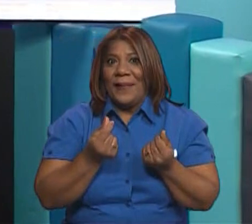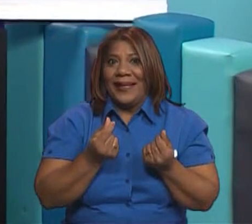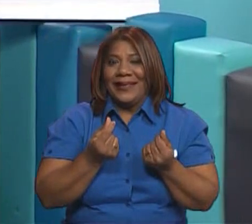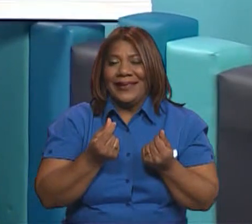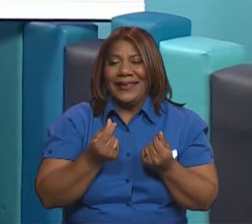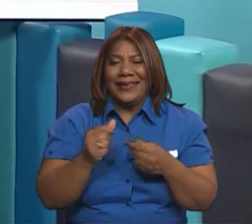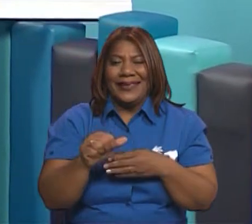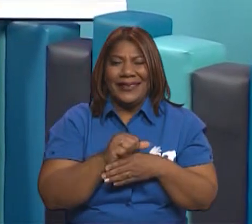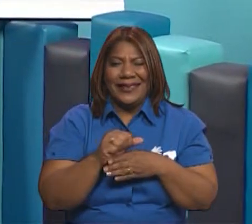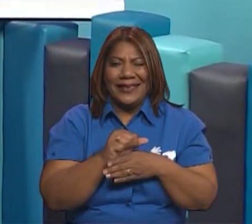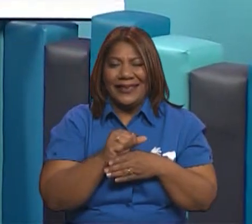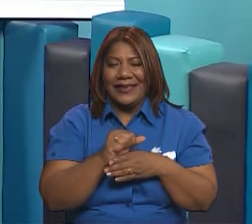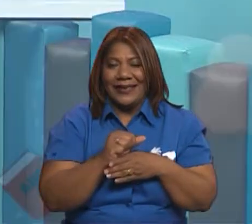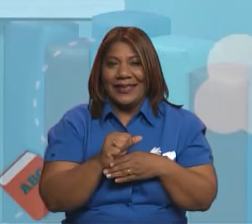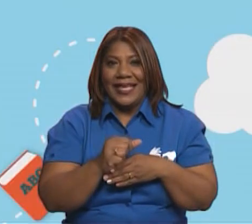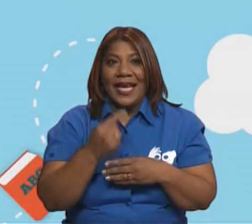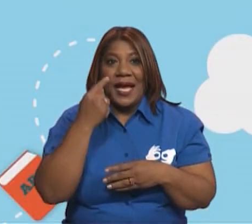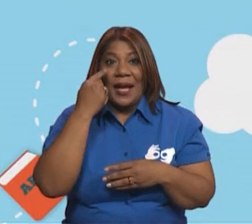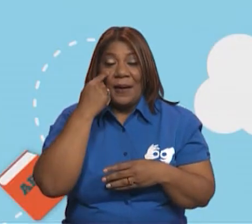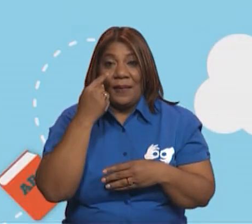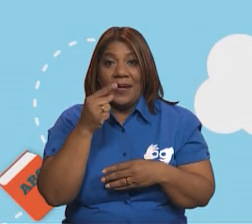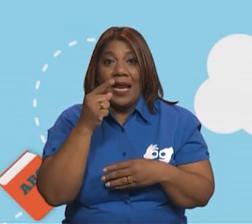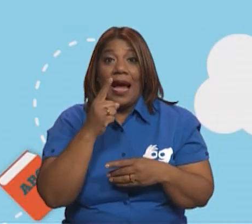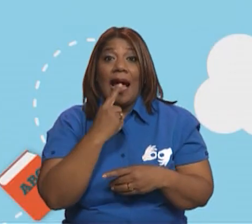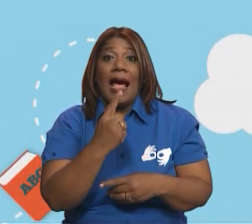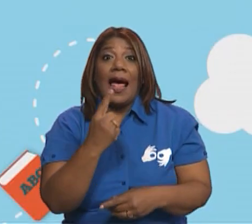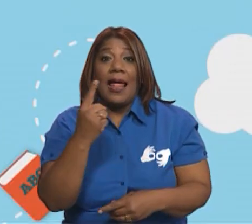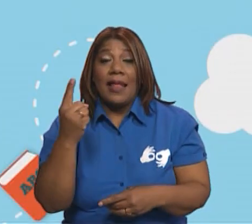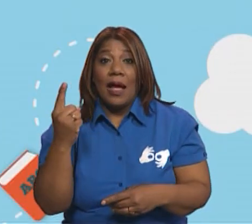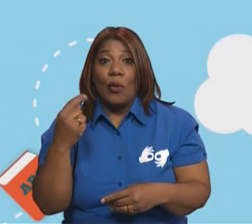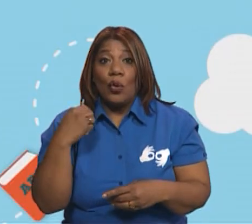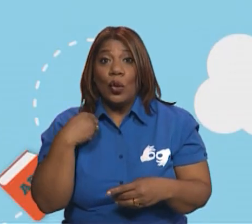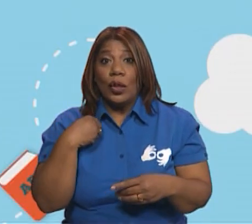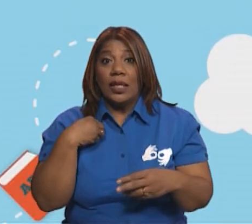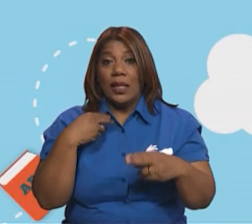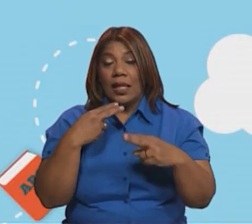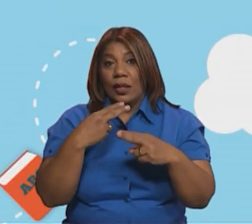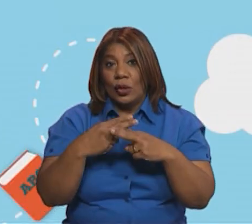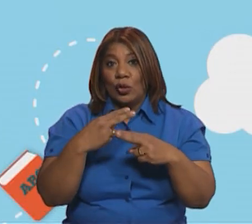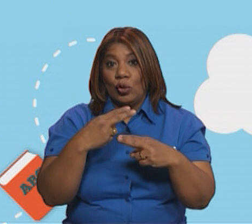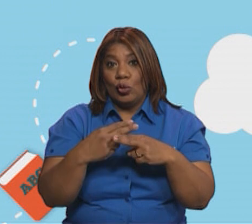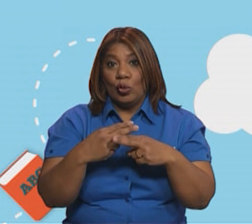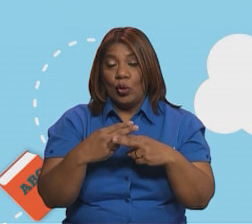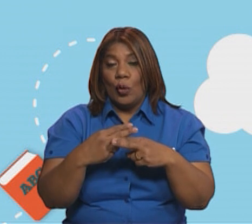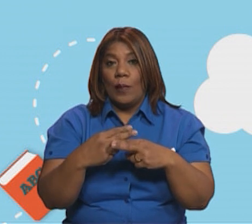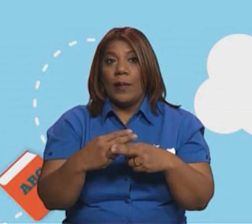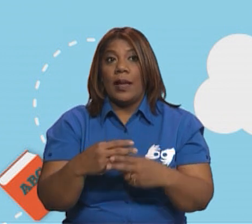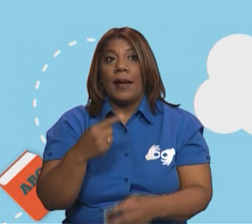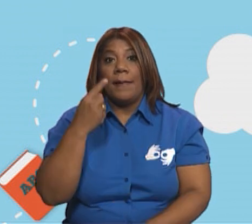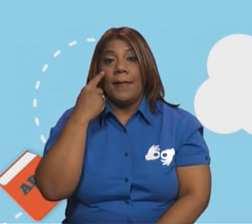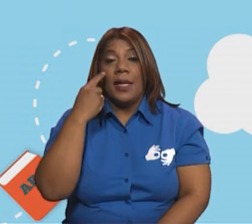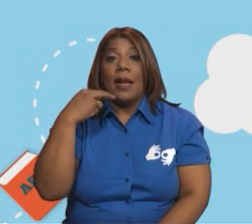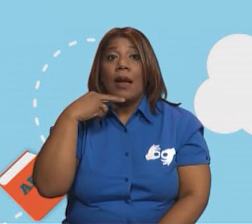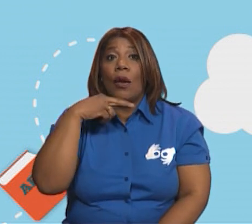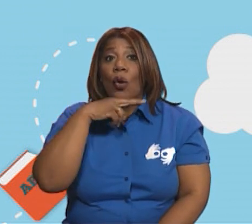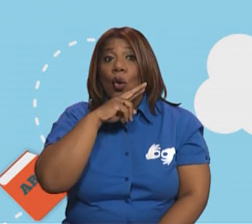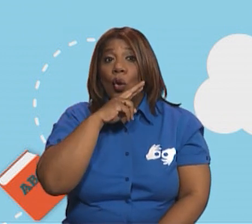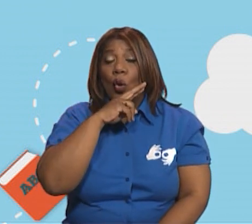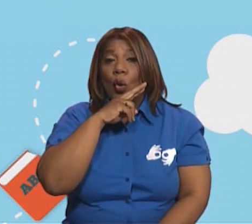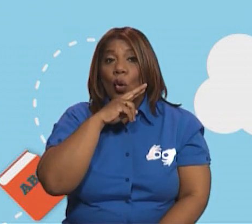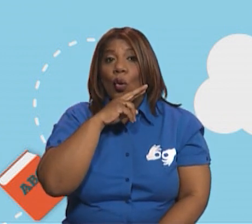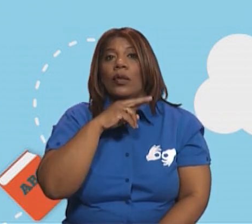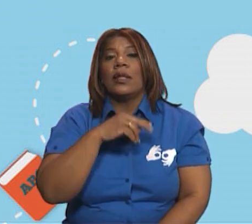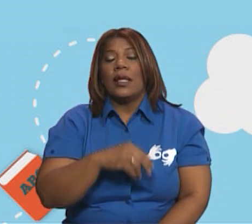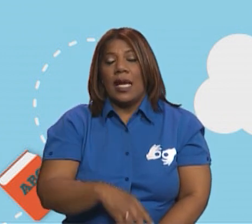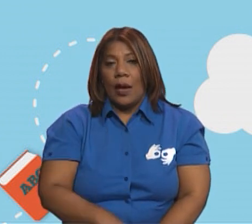a unir los polígonos con su nombre, con el nombre que ya conocíamos antes. El primero en color rojo se trata